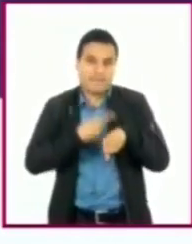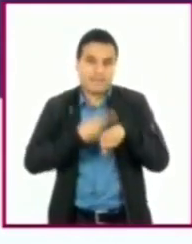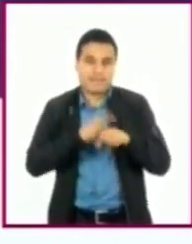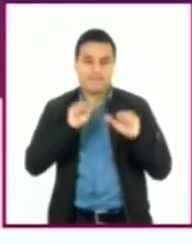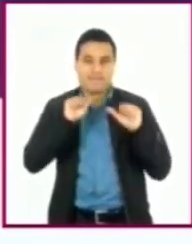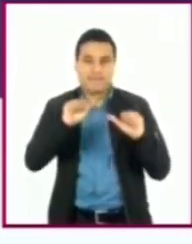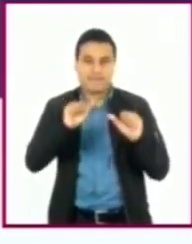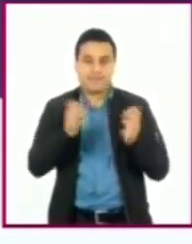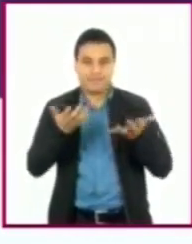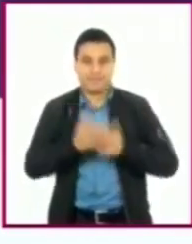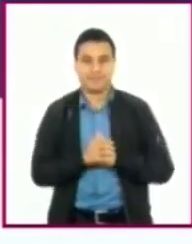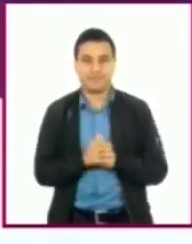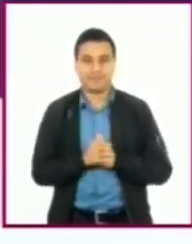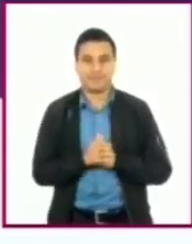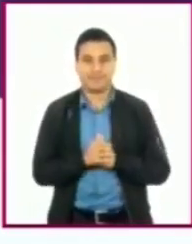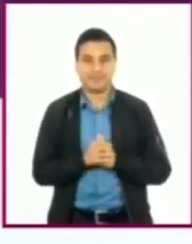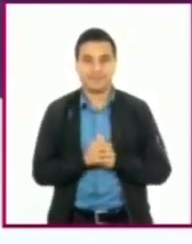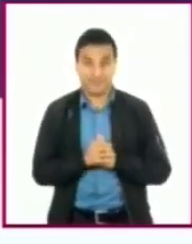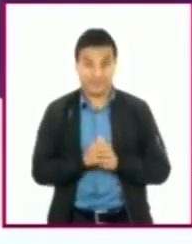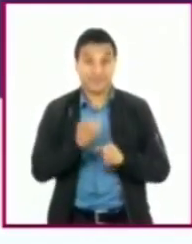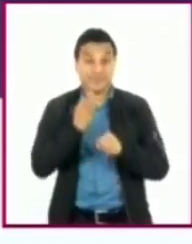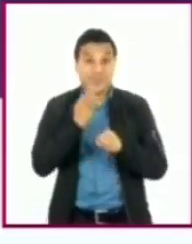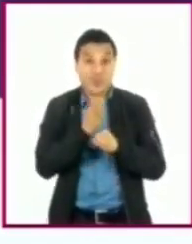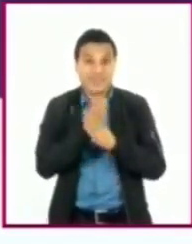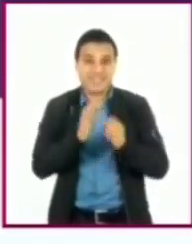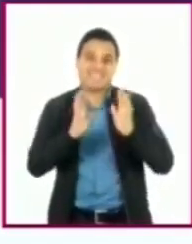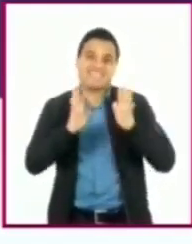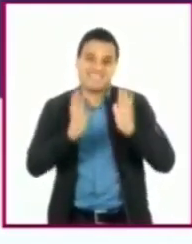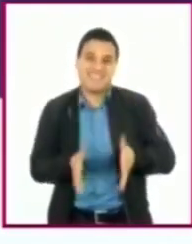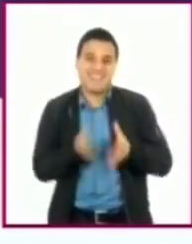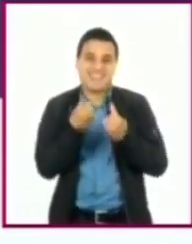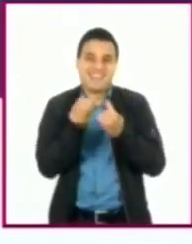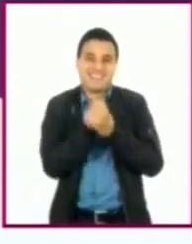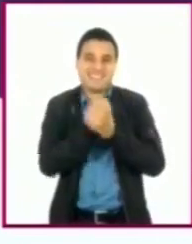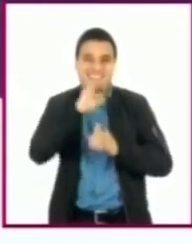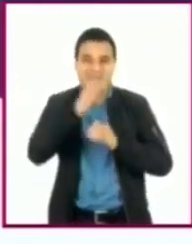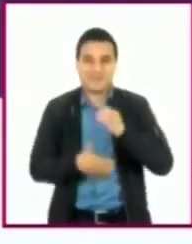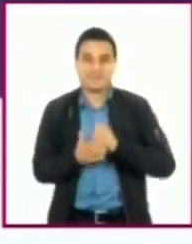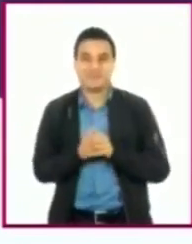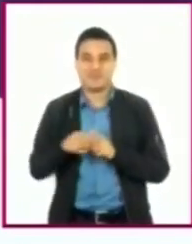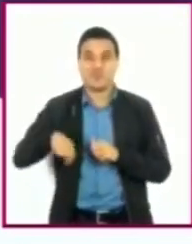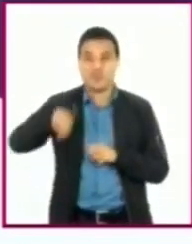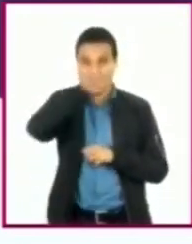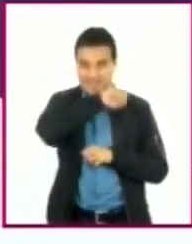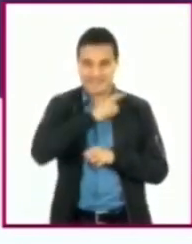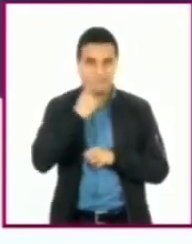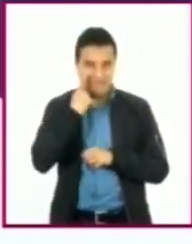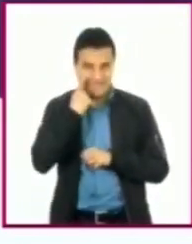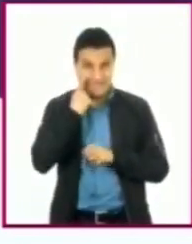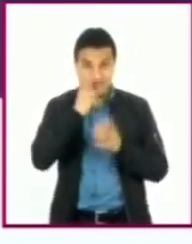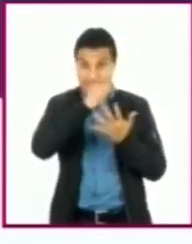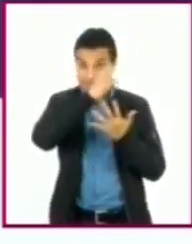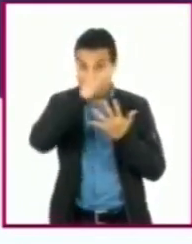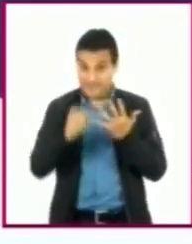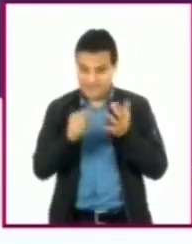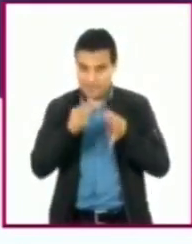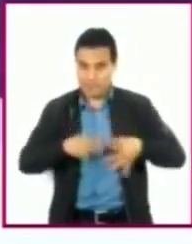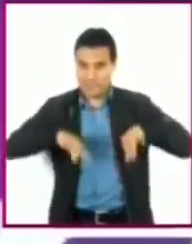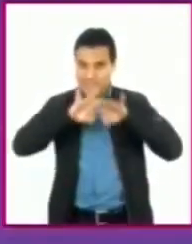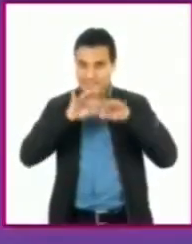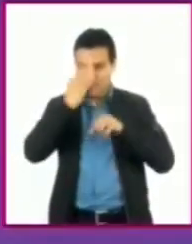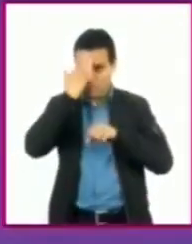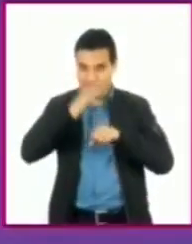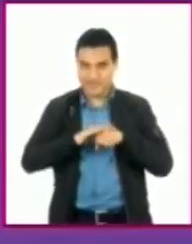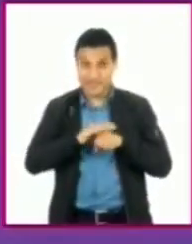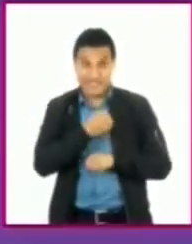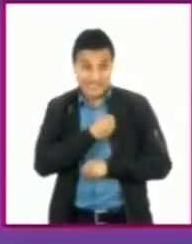enfermedades. Estamos llegando al final de esta emisión, pero queremos que te quedes con esas ideas muy presentes. Recuerda que la